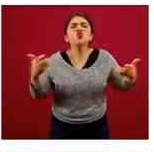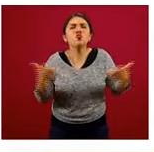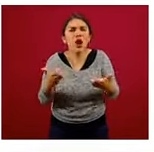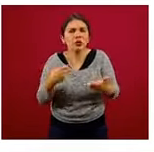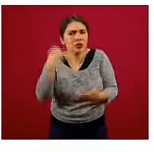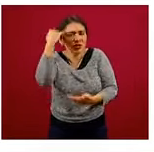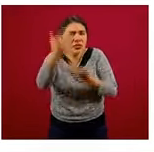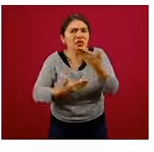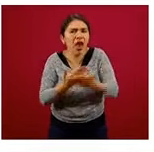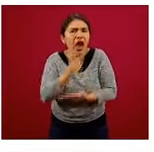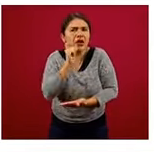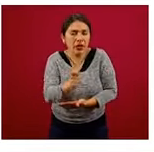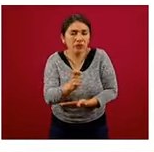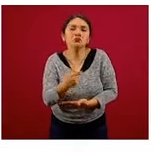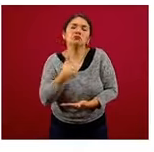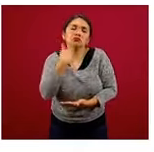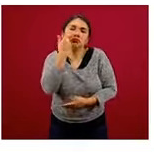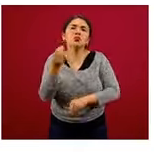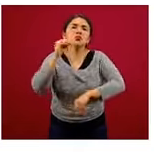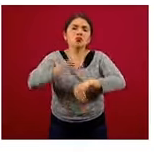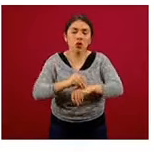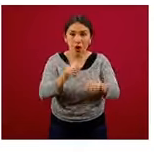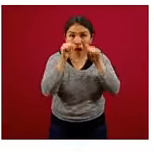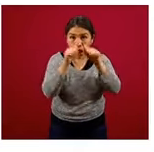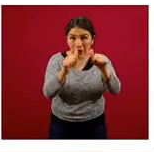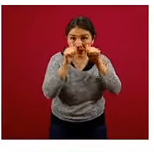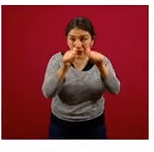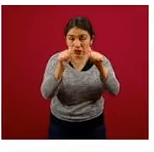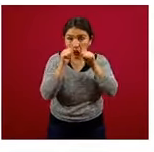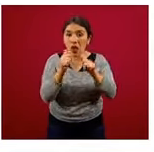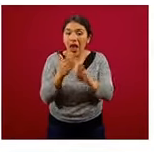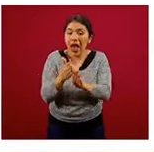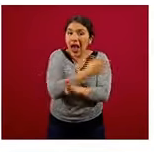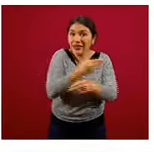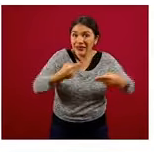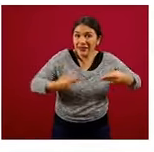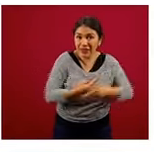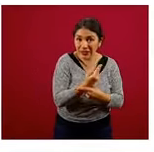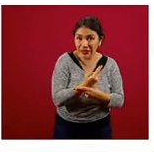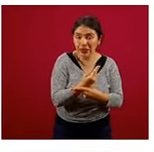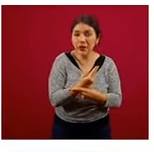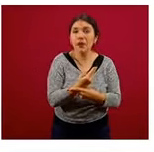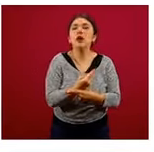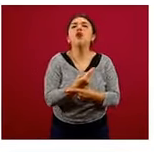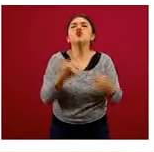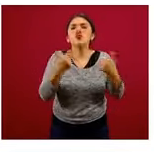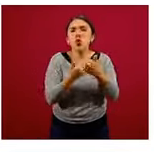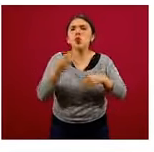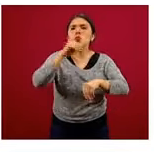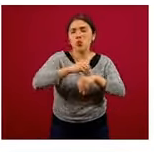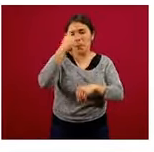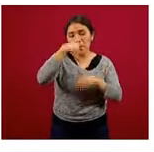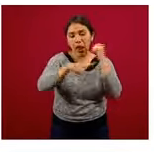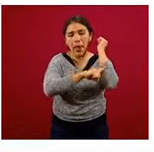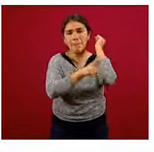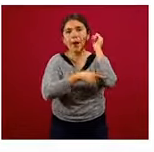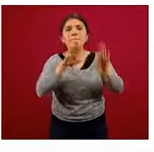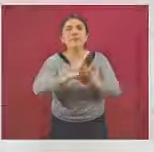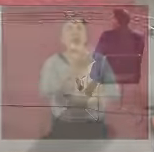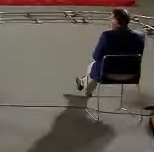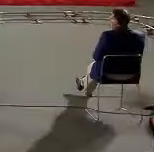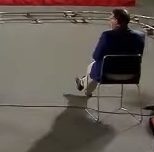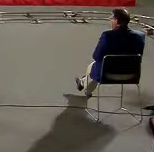proponiendo? Estamos proponiendo atención prenatal que lleve a un embarazo